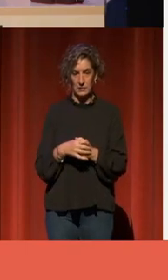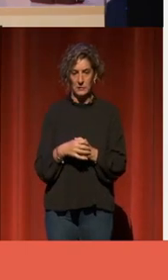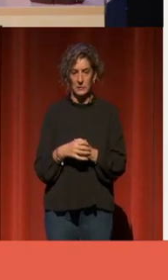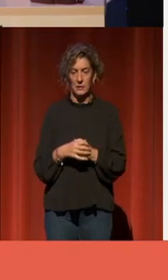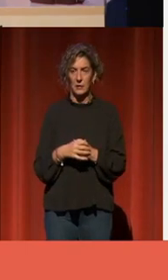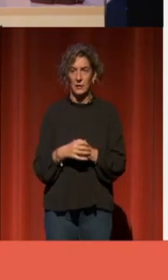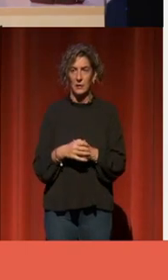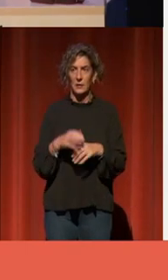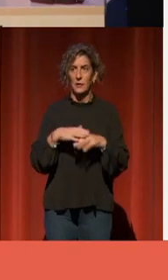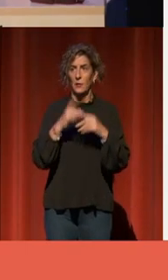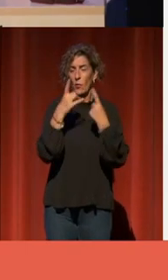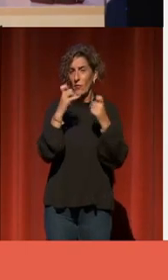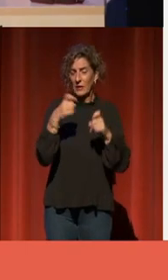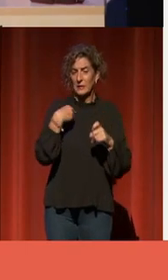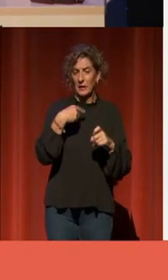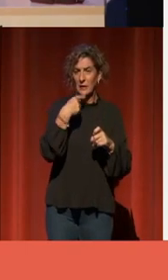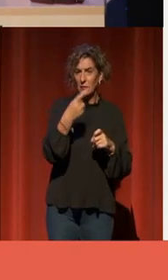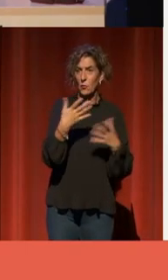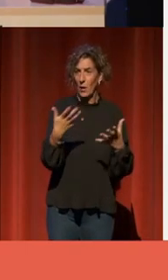particularmente en este país.